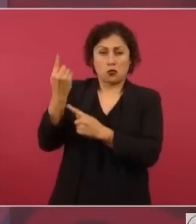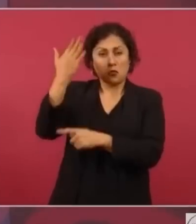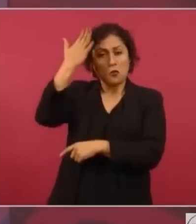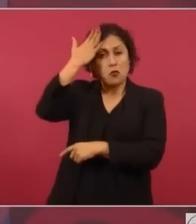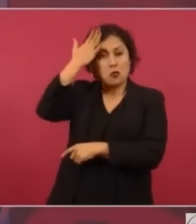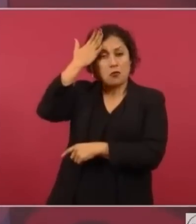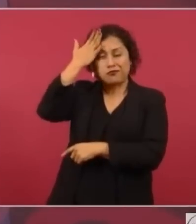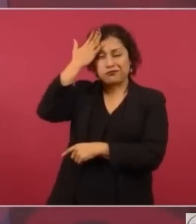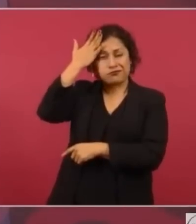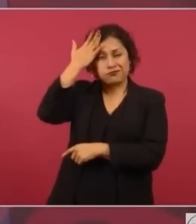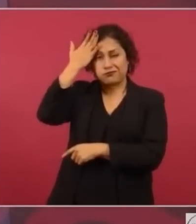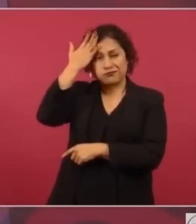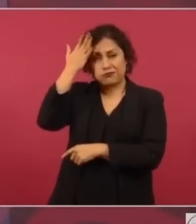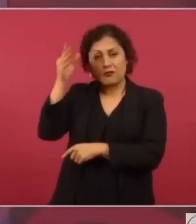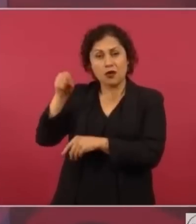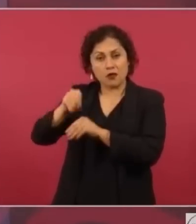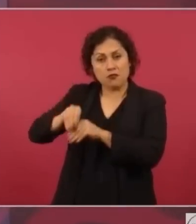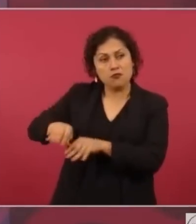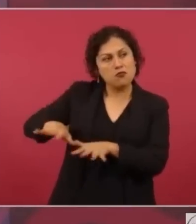esté consciente,